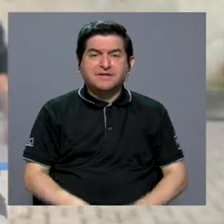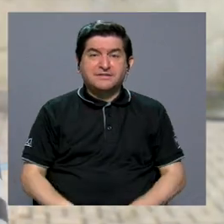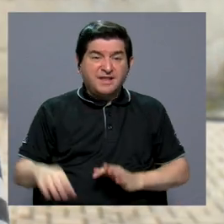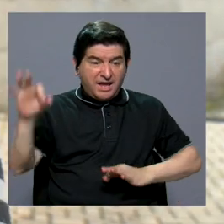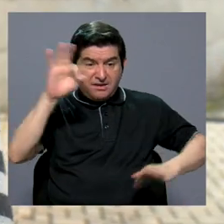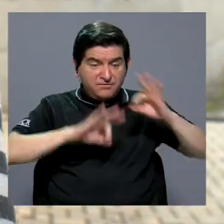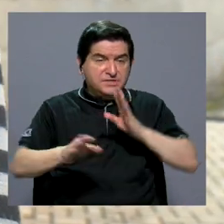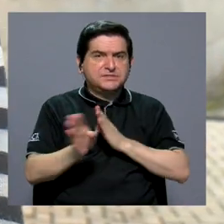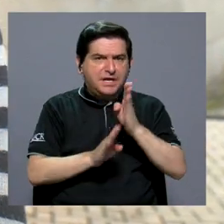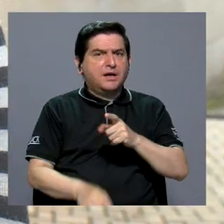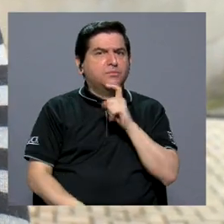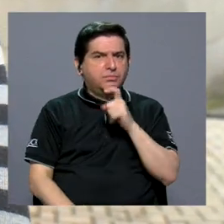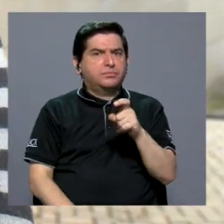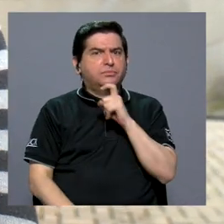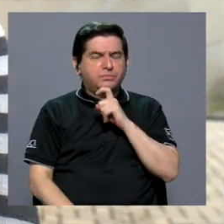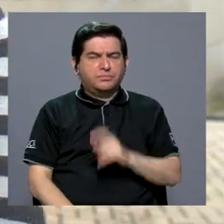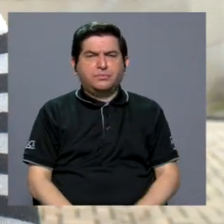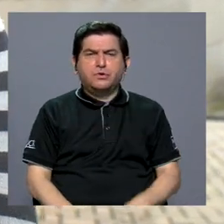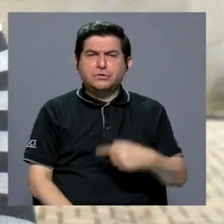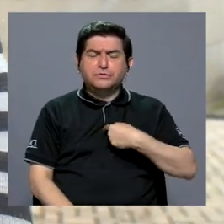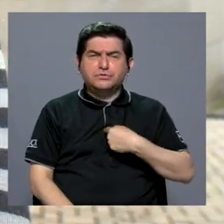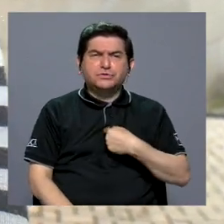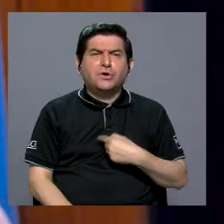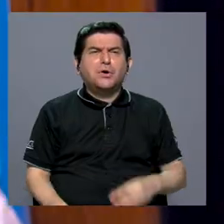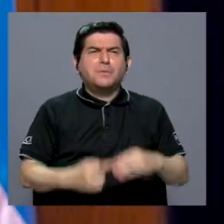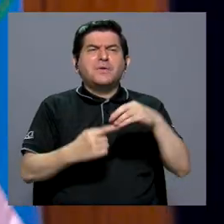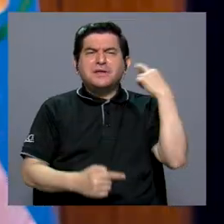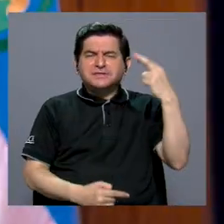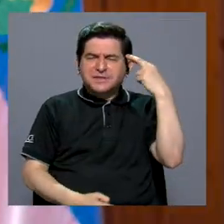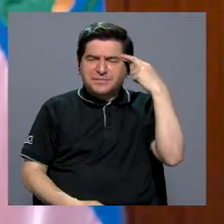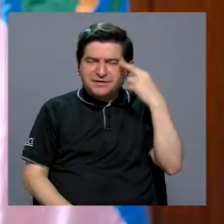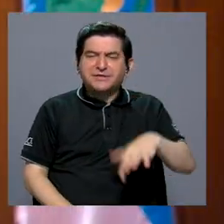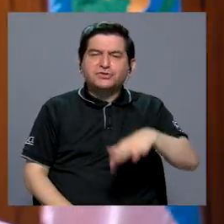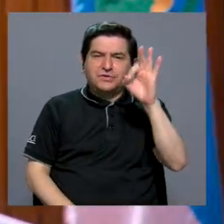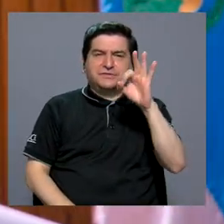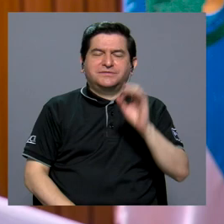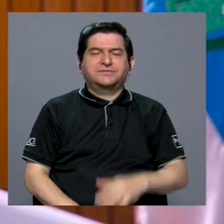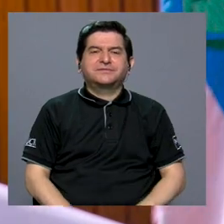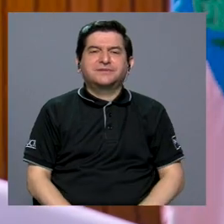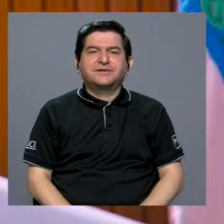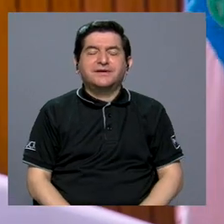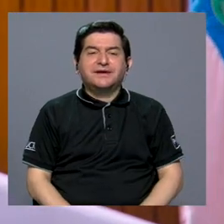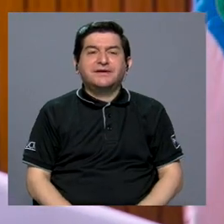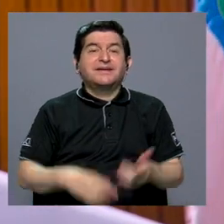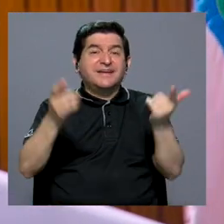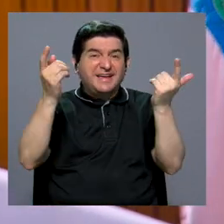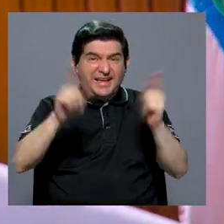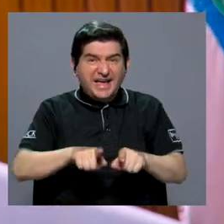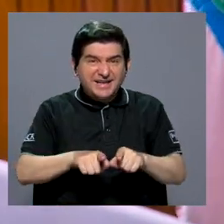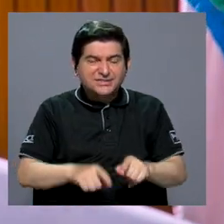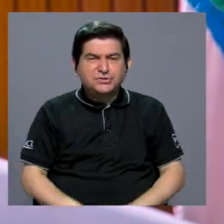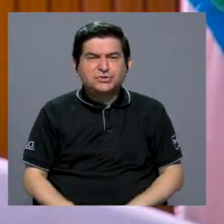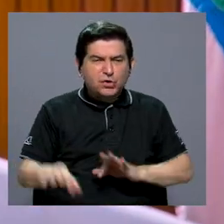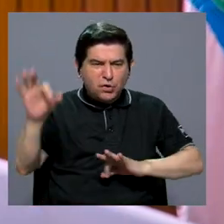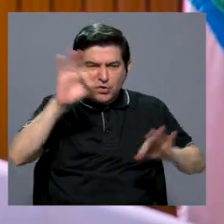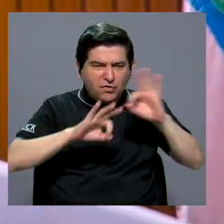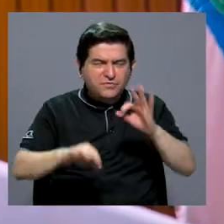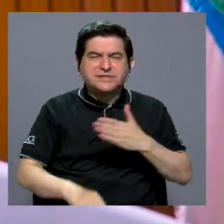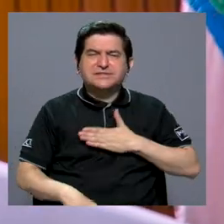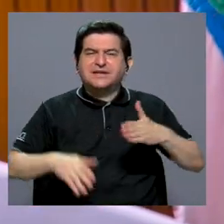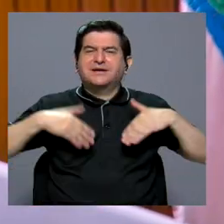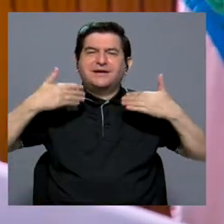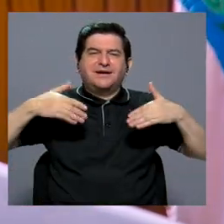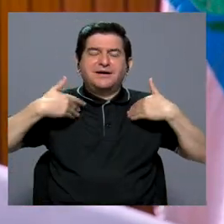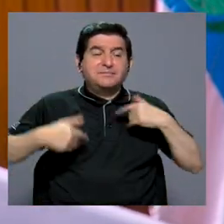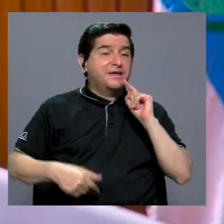la verdad, porque física es una carrera difícil y fue la principal razón por la que la elegí. Y me llevó el hecho de que física es